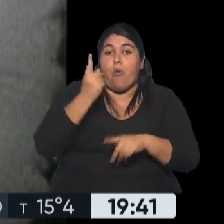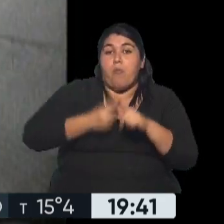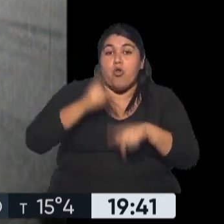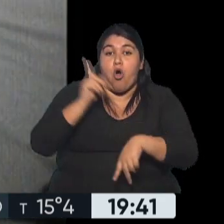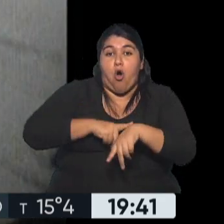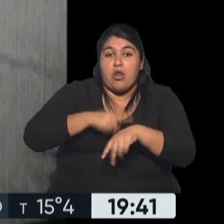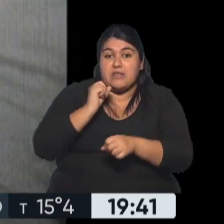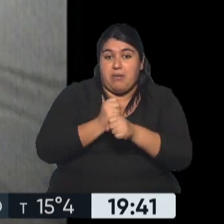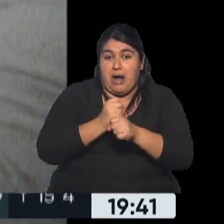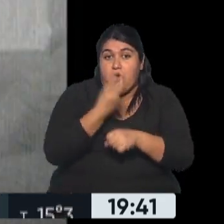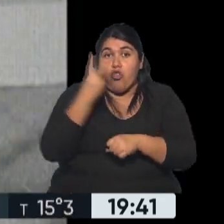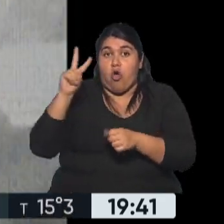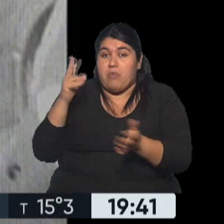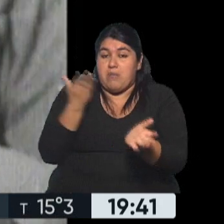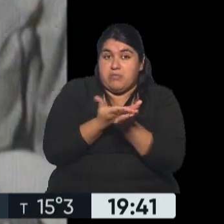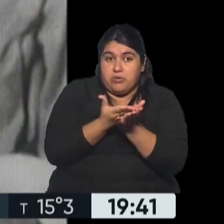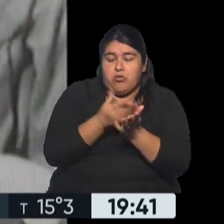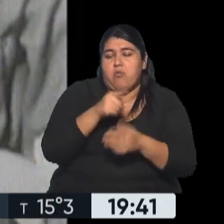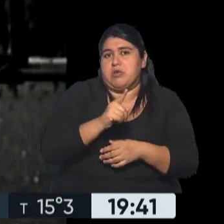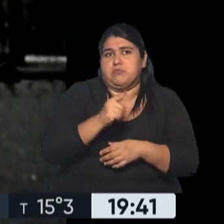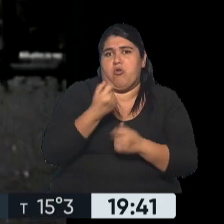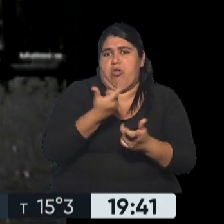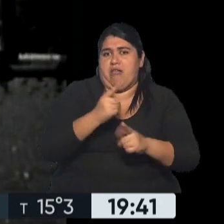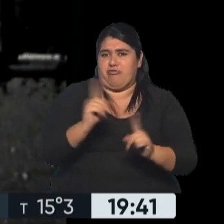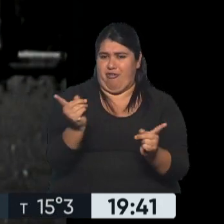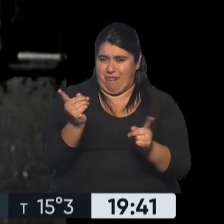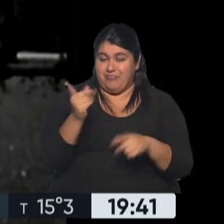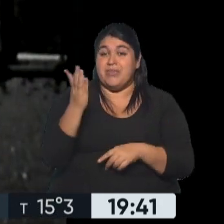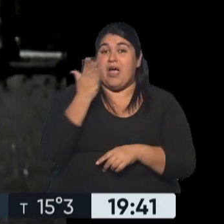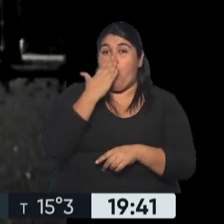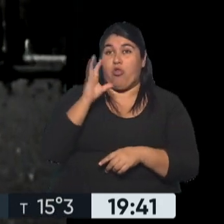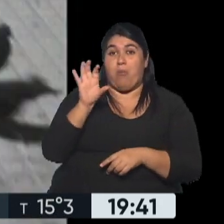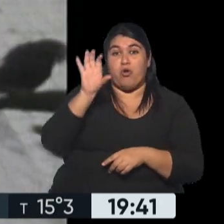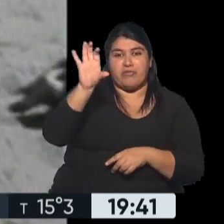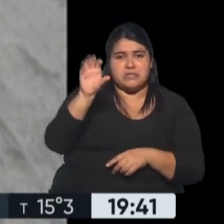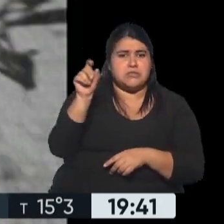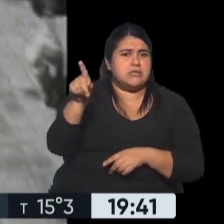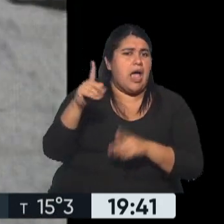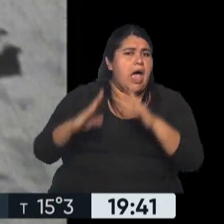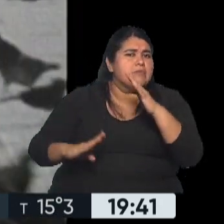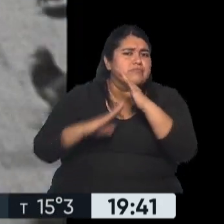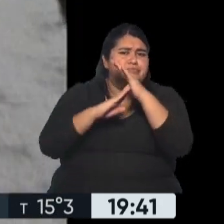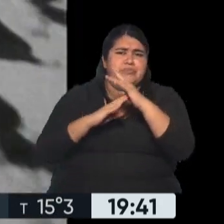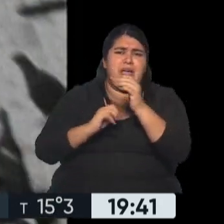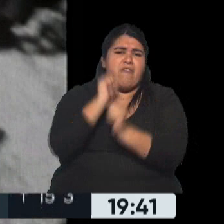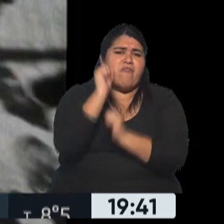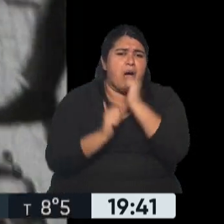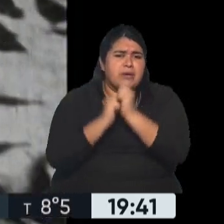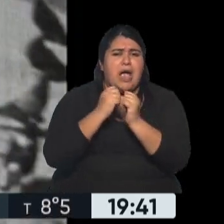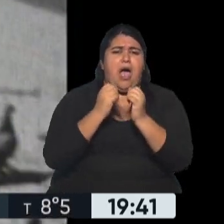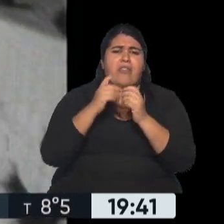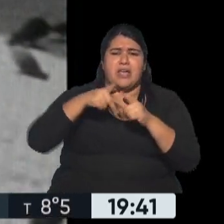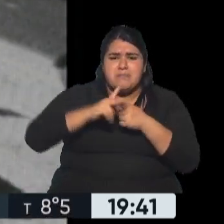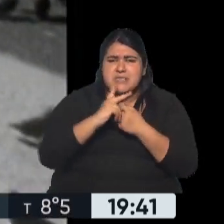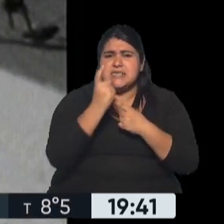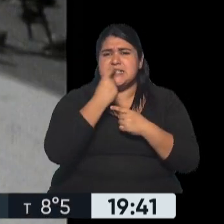trabajada después de las 13 de ese día. Córdoba era, por esos años, el centro de la industria automotriz y metalmecánica.